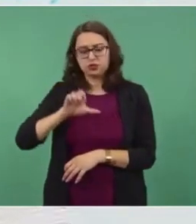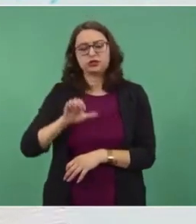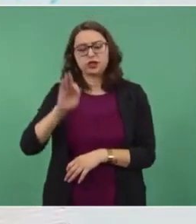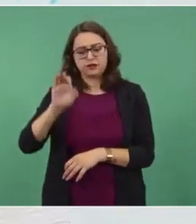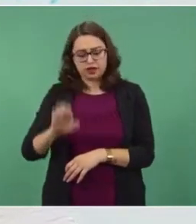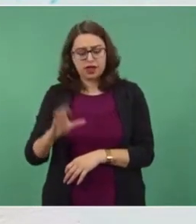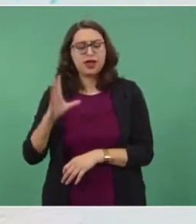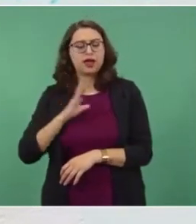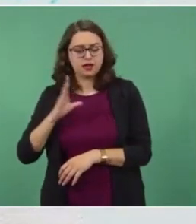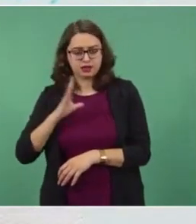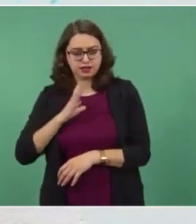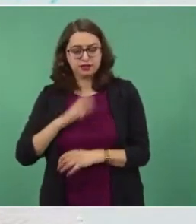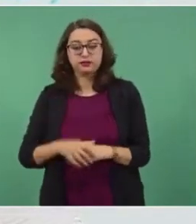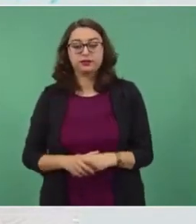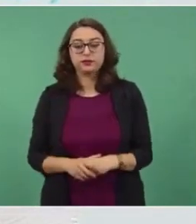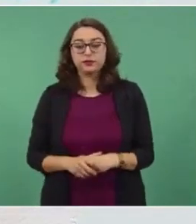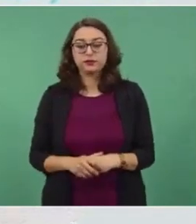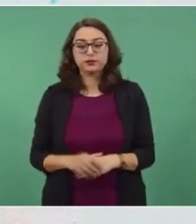lo hace el FIDE.